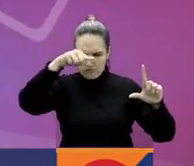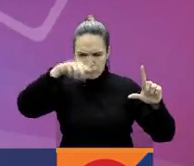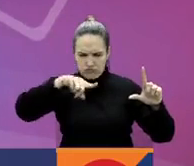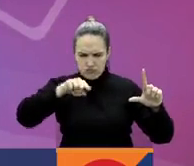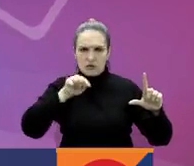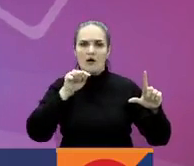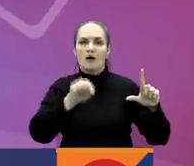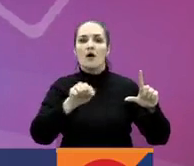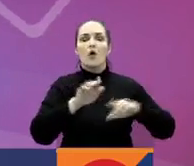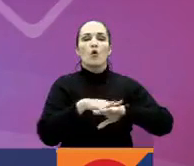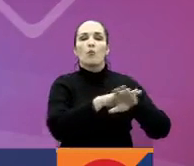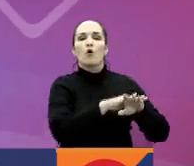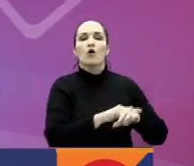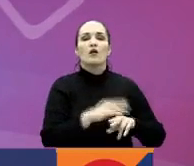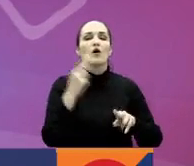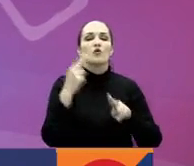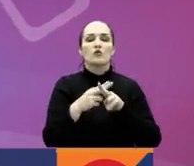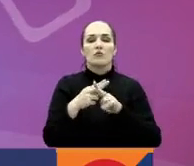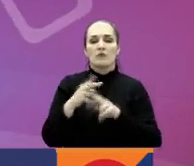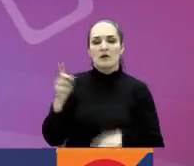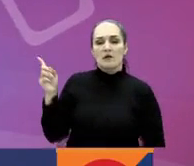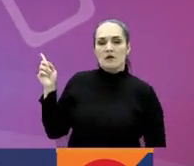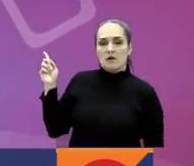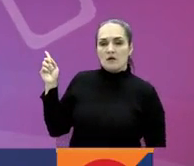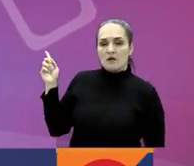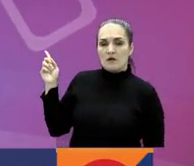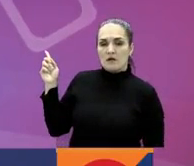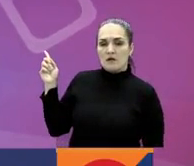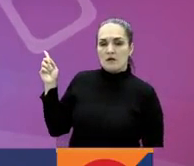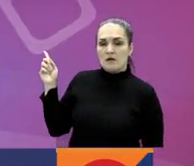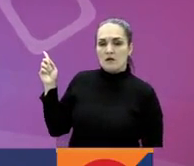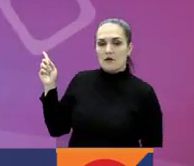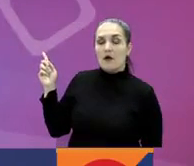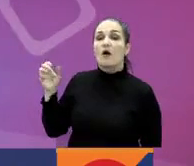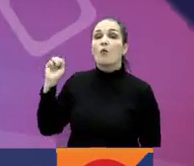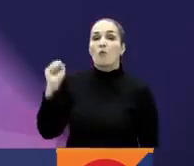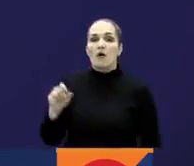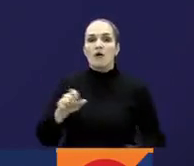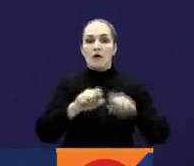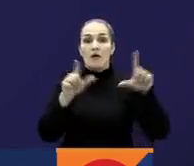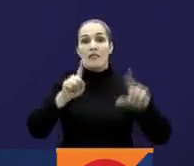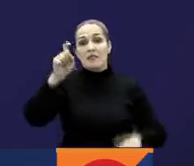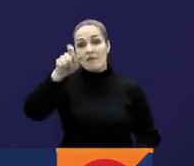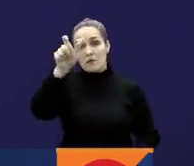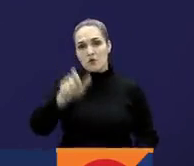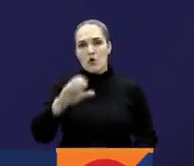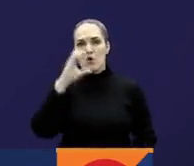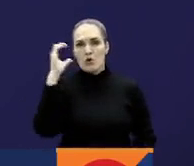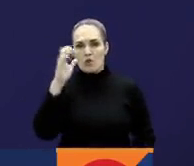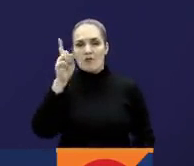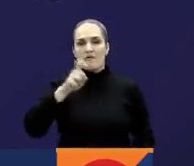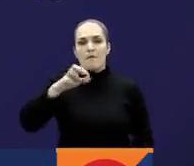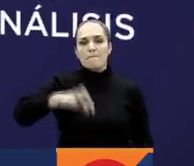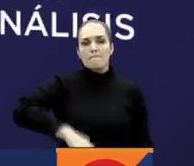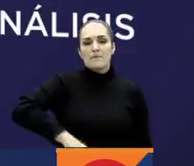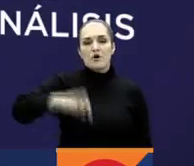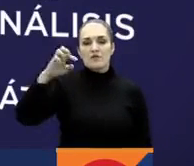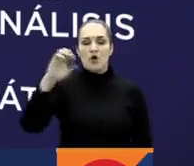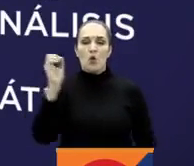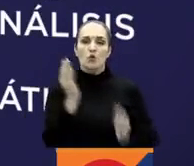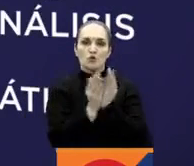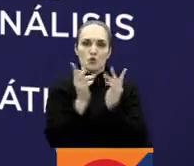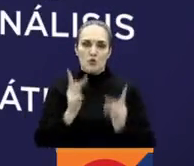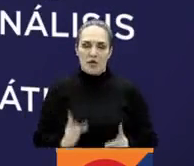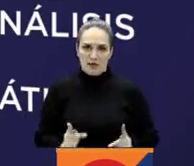escoge la convocatoria en donde encontrará las generalidades y requisitos para inscribirse, como ser colombiano, ser profesional o estudiante de pregrado,